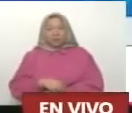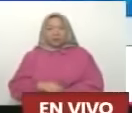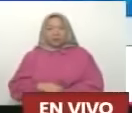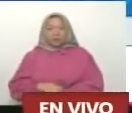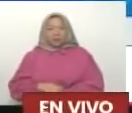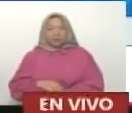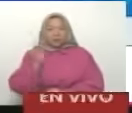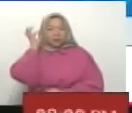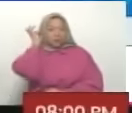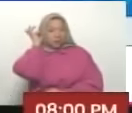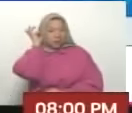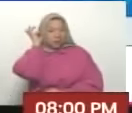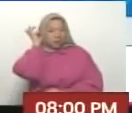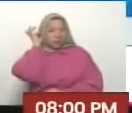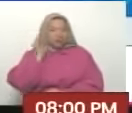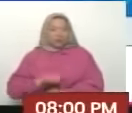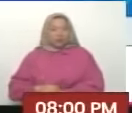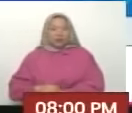Camaradas